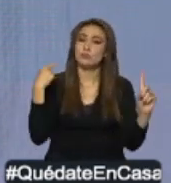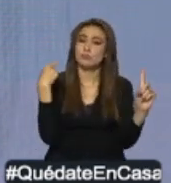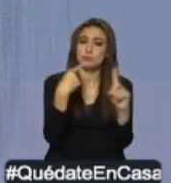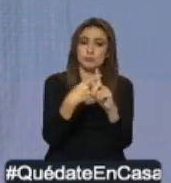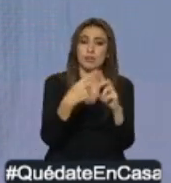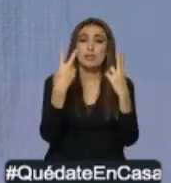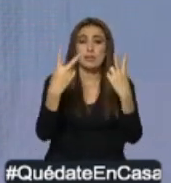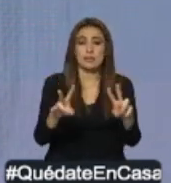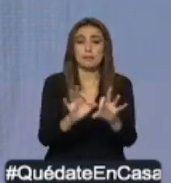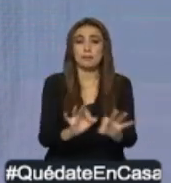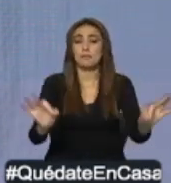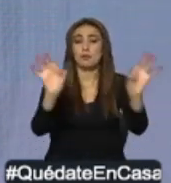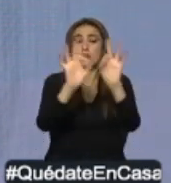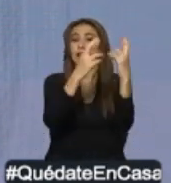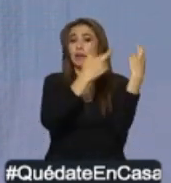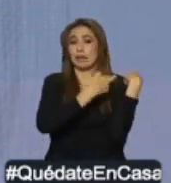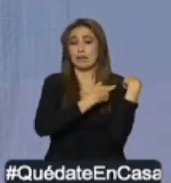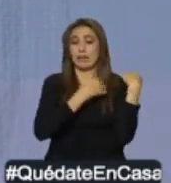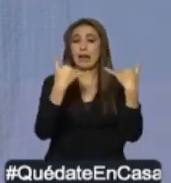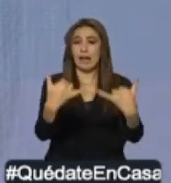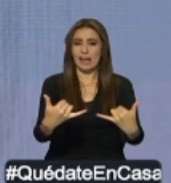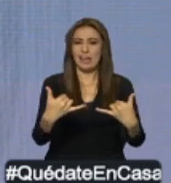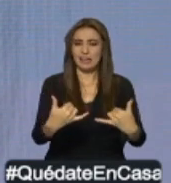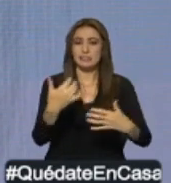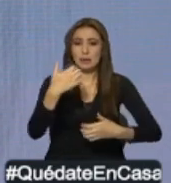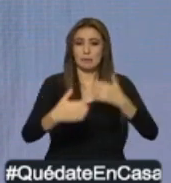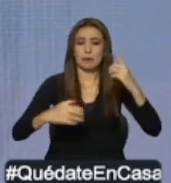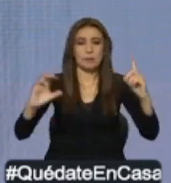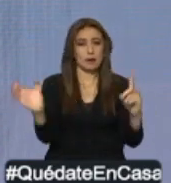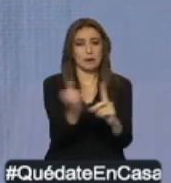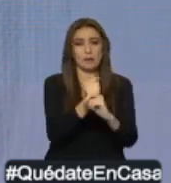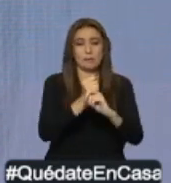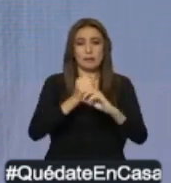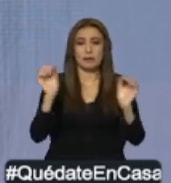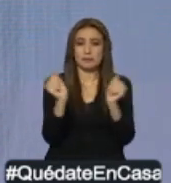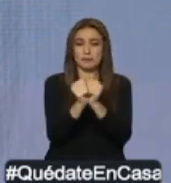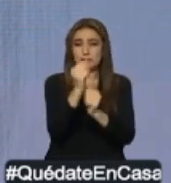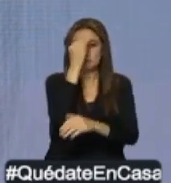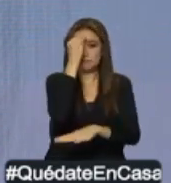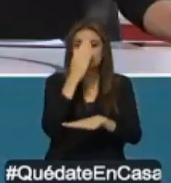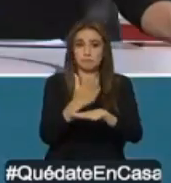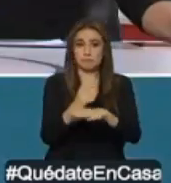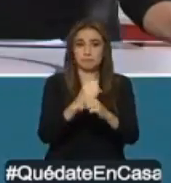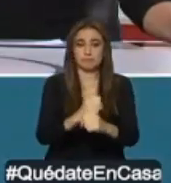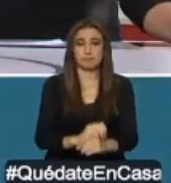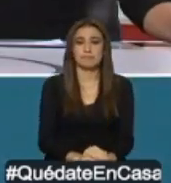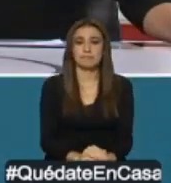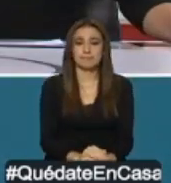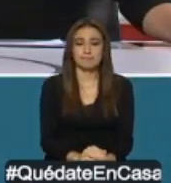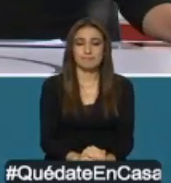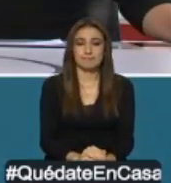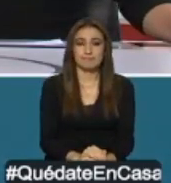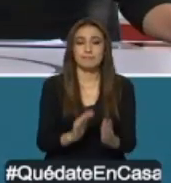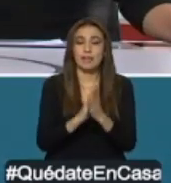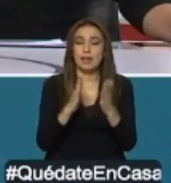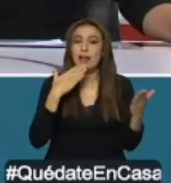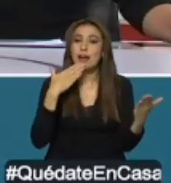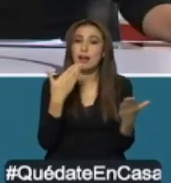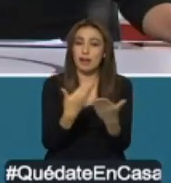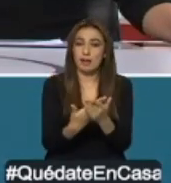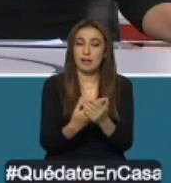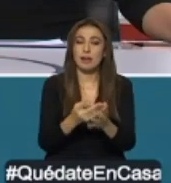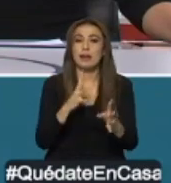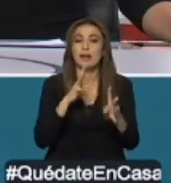responsabilidad. A esta batalla la vamos a ganar todos juntos. Muchas gracias. Gracias, doctor. Fue la